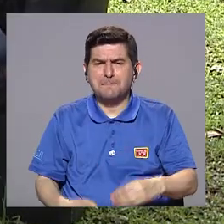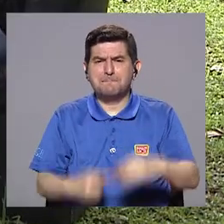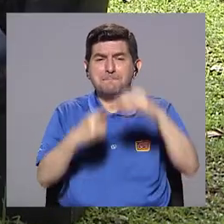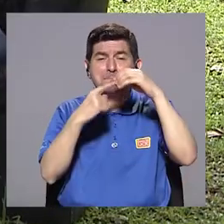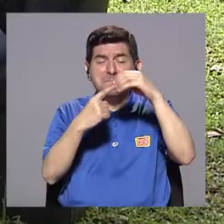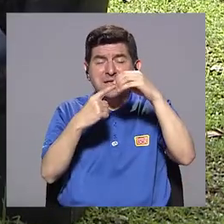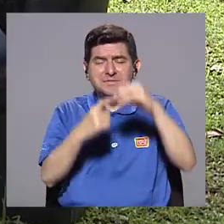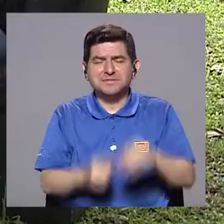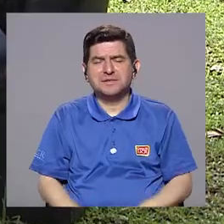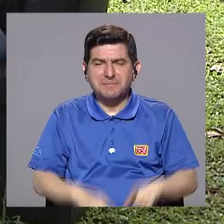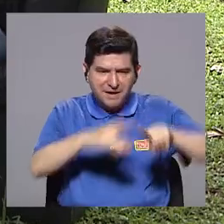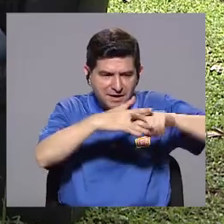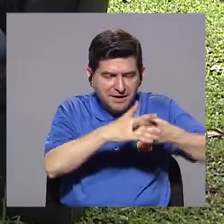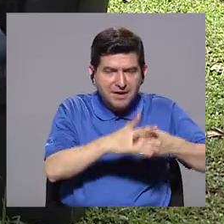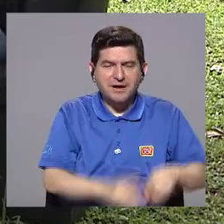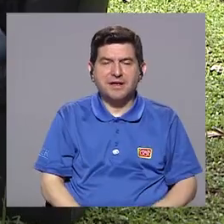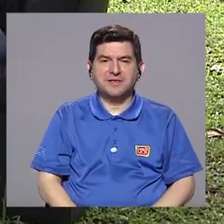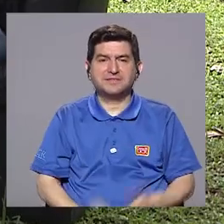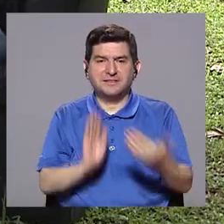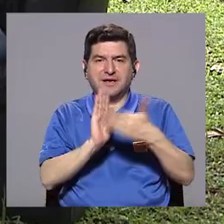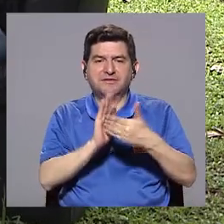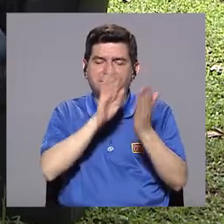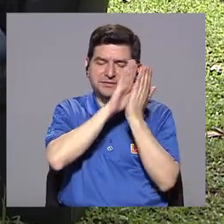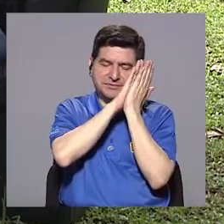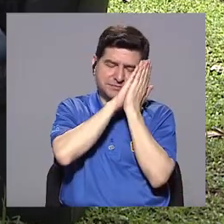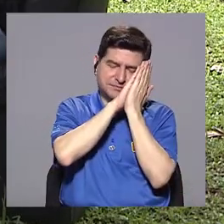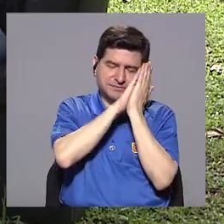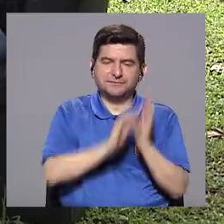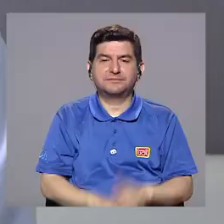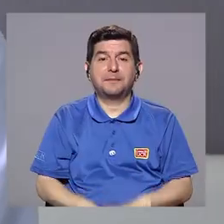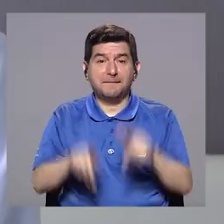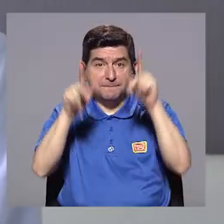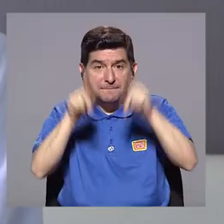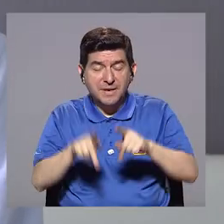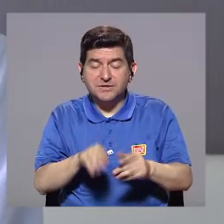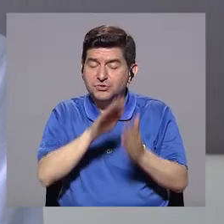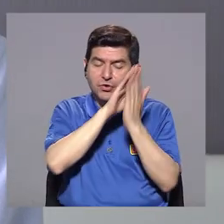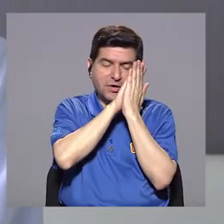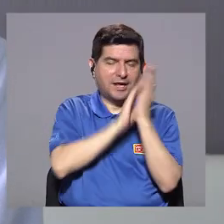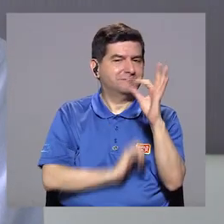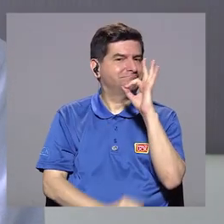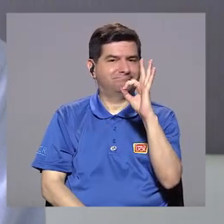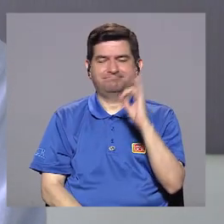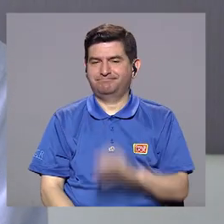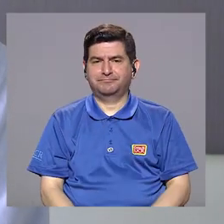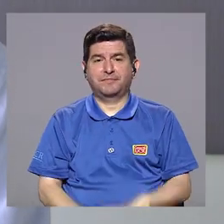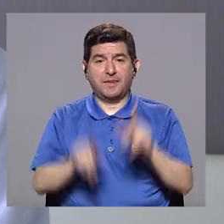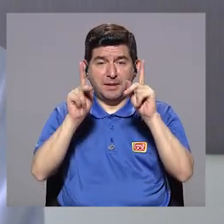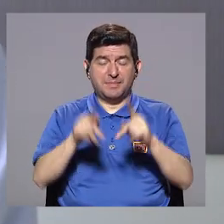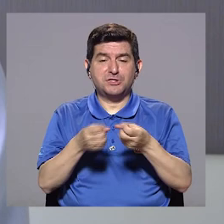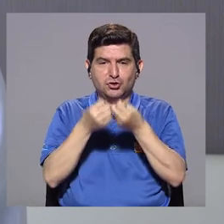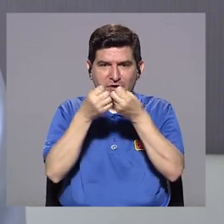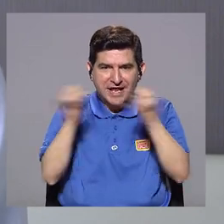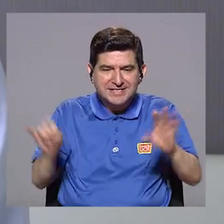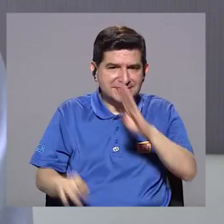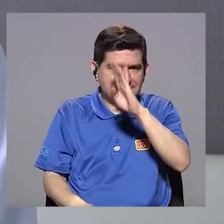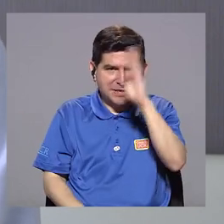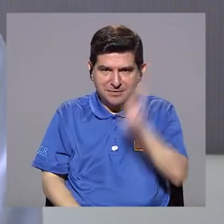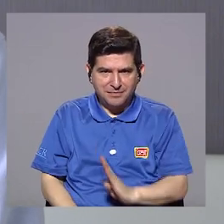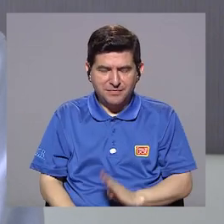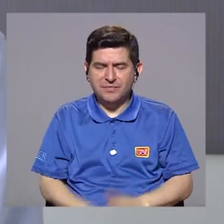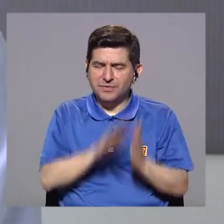principales desencadenantes es la alteración en el sueño. Cuando una persona no duerme bien, cuando una persona sin bipolaridad no